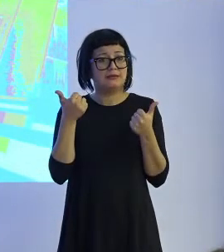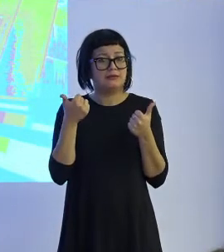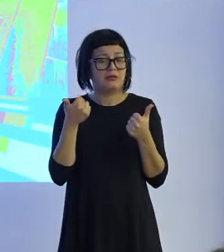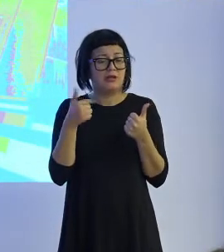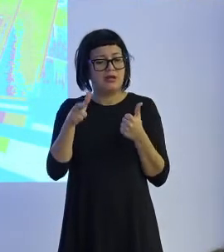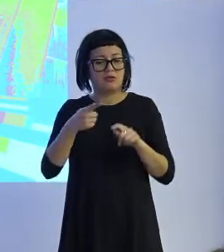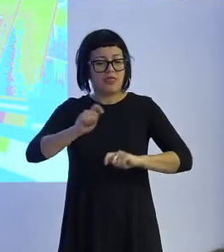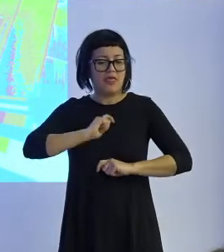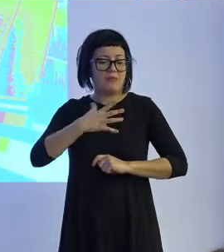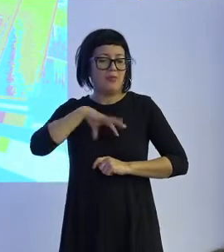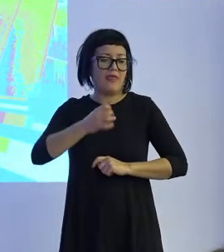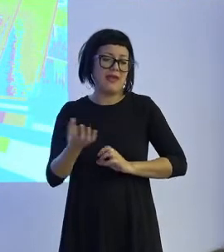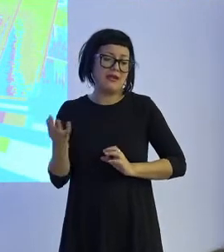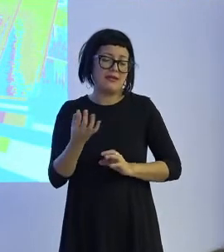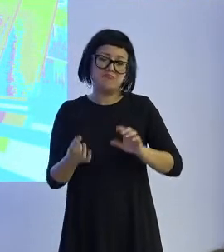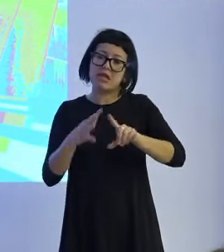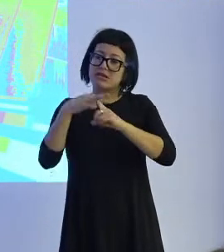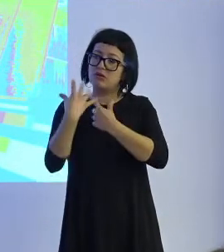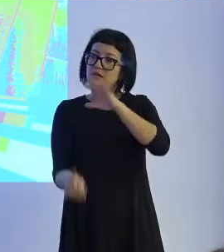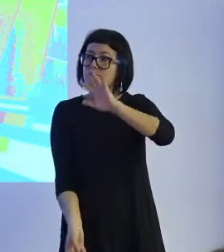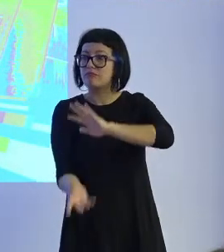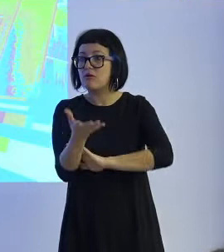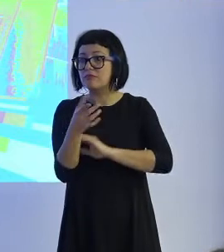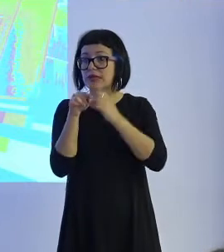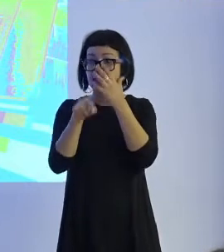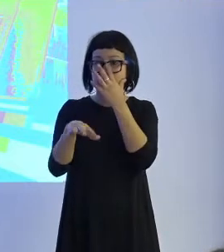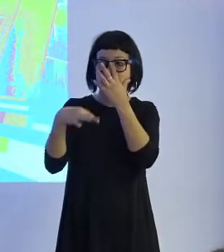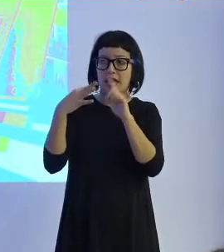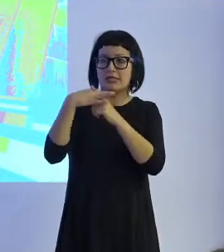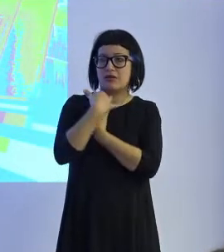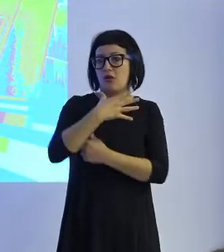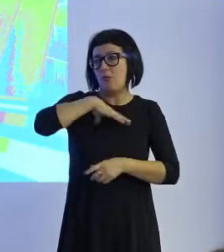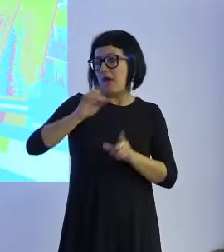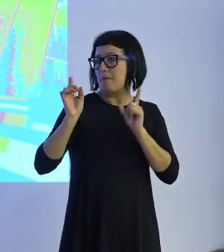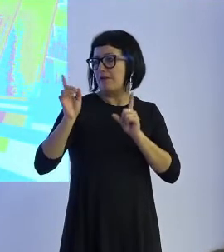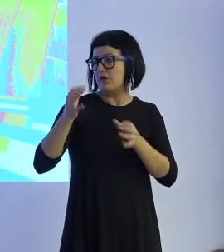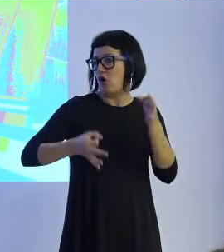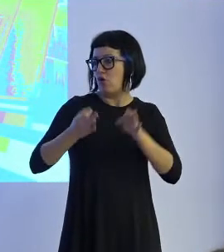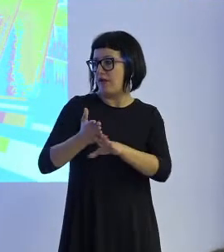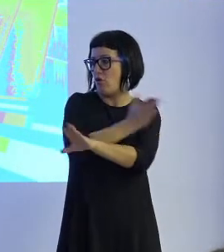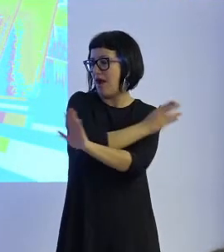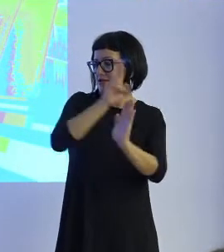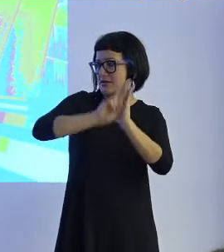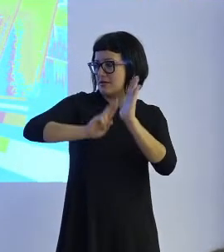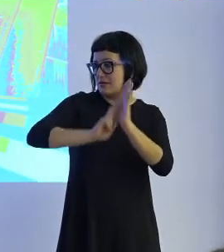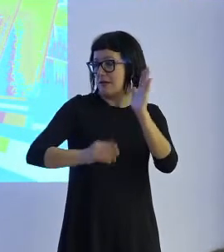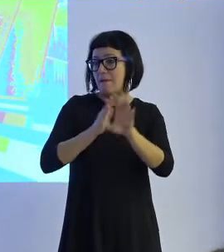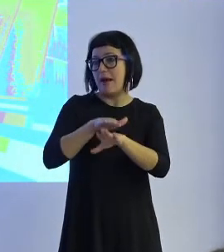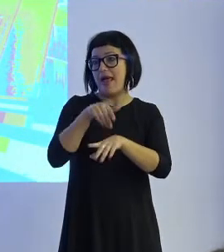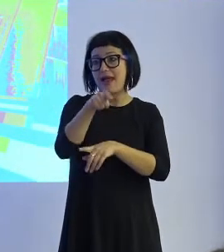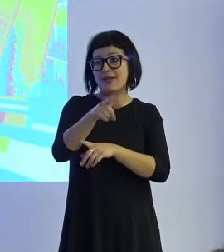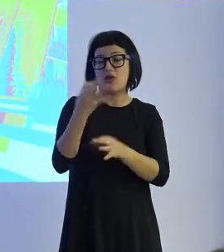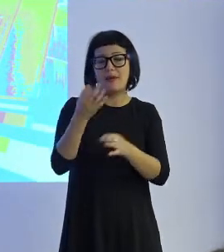Esto puede dar lugar a generar una serie de situaciones que convenga tener previstas en el ordenamiento jurídico y para ello puede ser conveniente